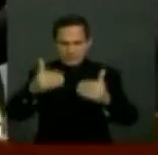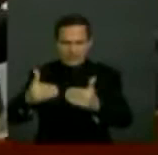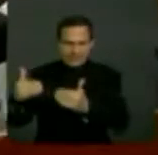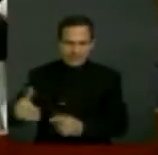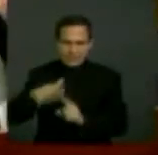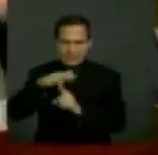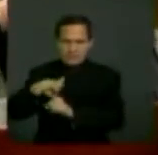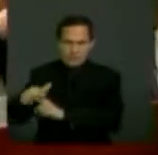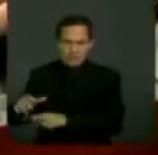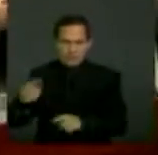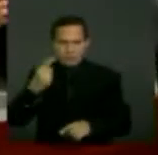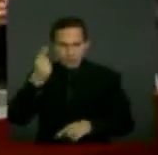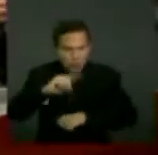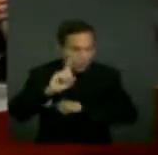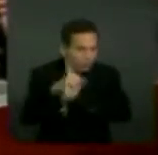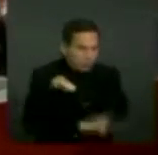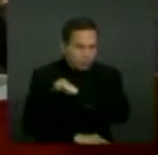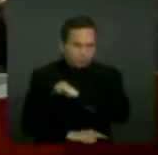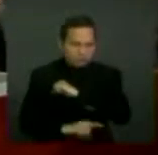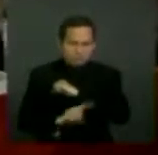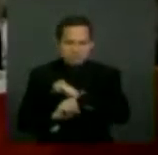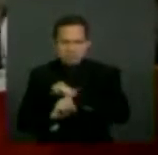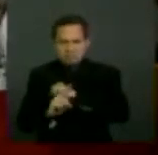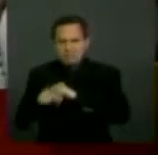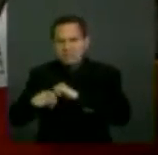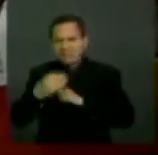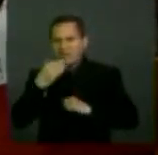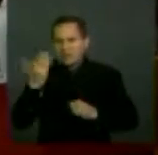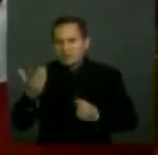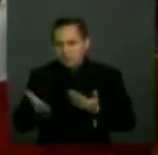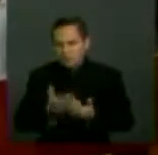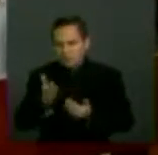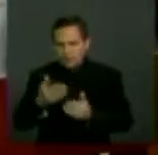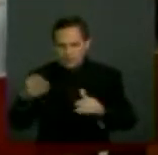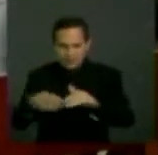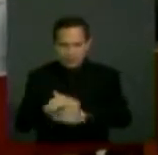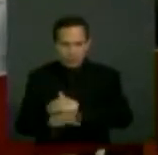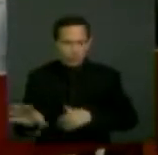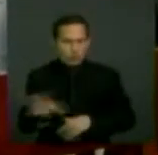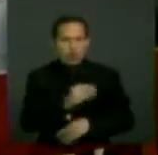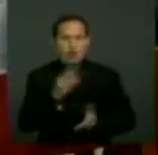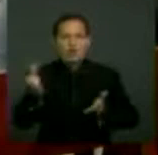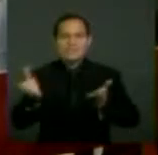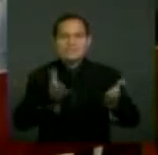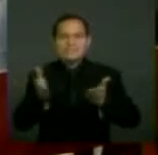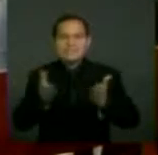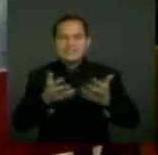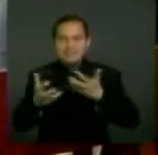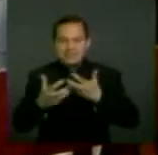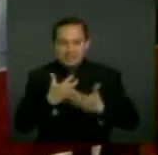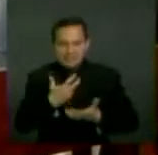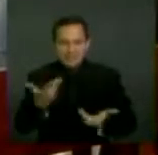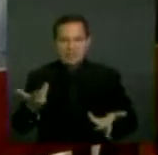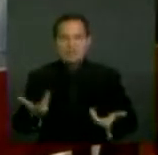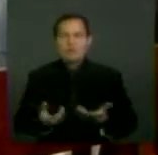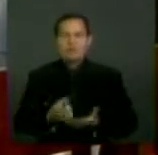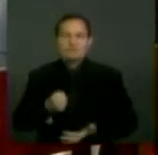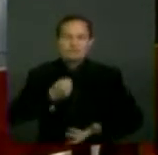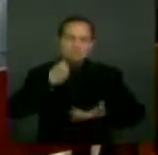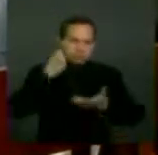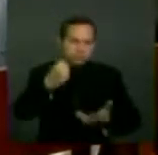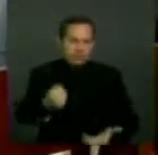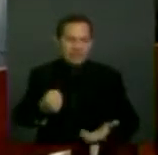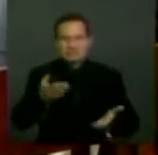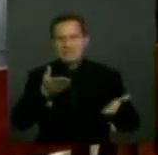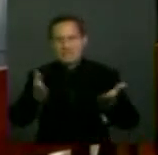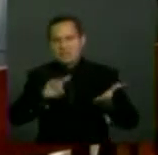necesariamente la penalización de conductas, como posibilitar el acceso a todos los sistemas y servicios convencionales, invertir en programas y servicios específicos para las